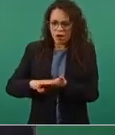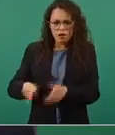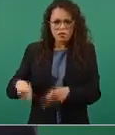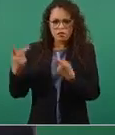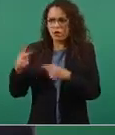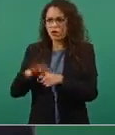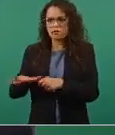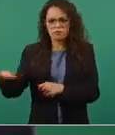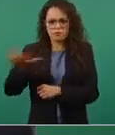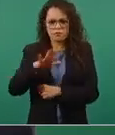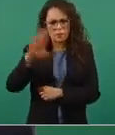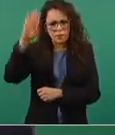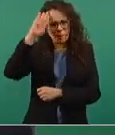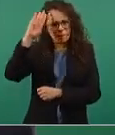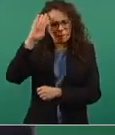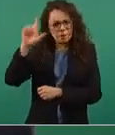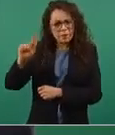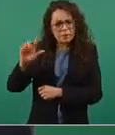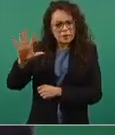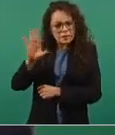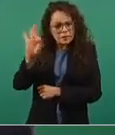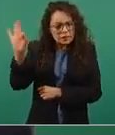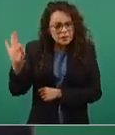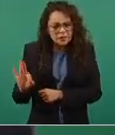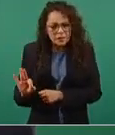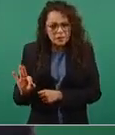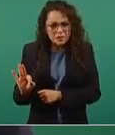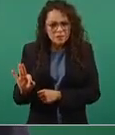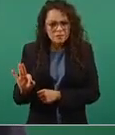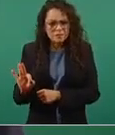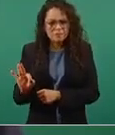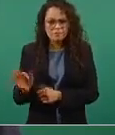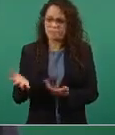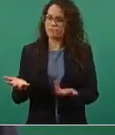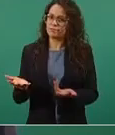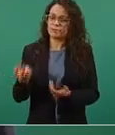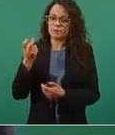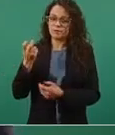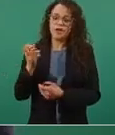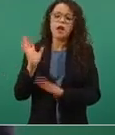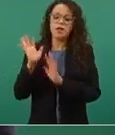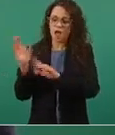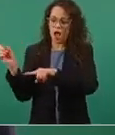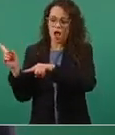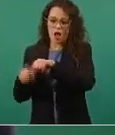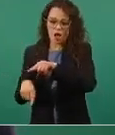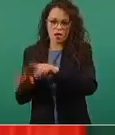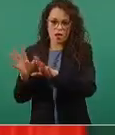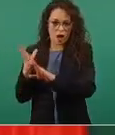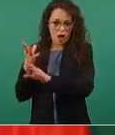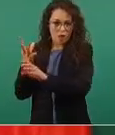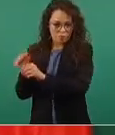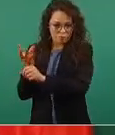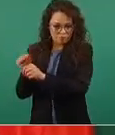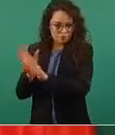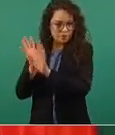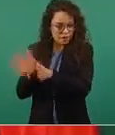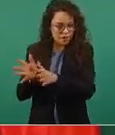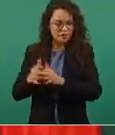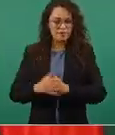75%. Entonces, y eso ya se resolvió. Ya